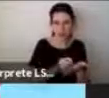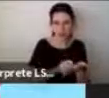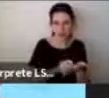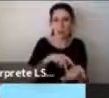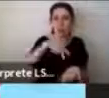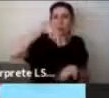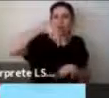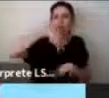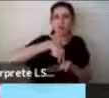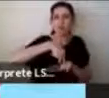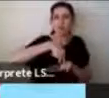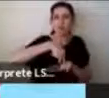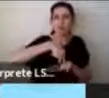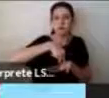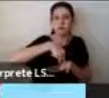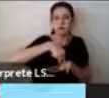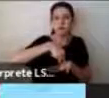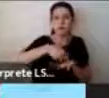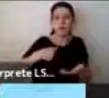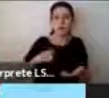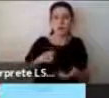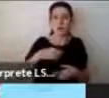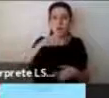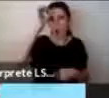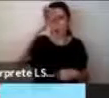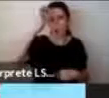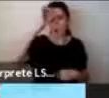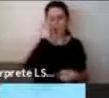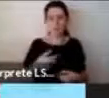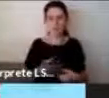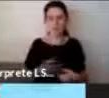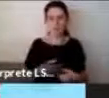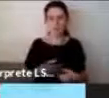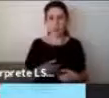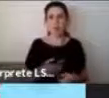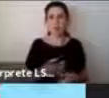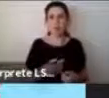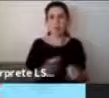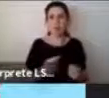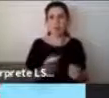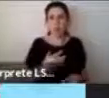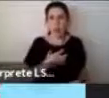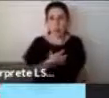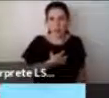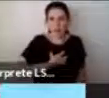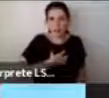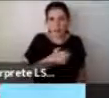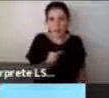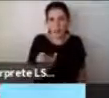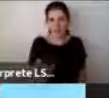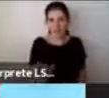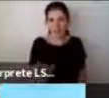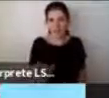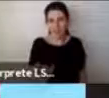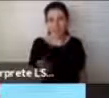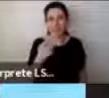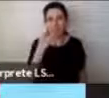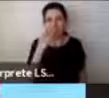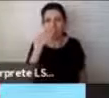empática hacia los niños privilegiando que su participación es primordial en esos espacios